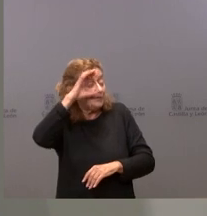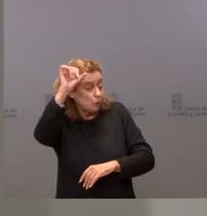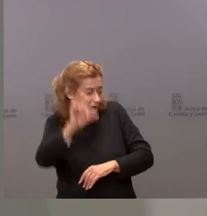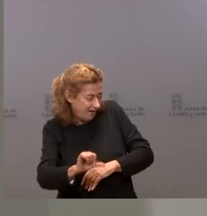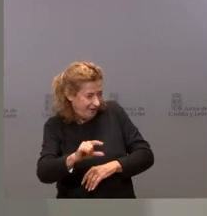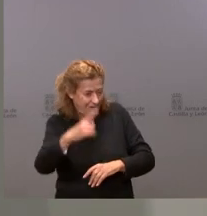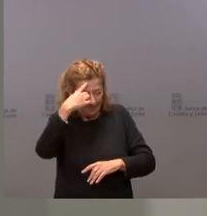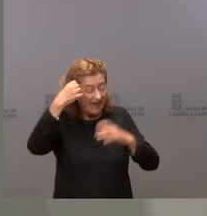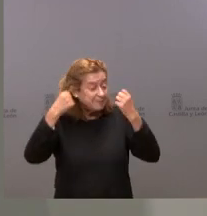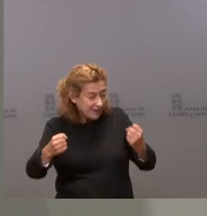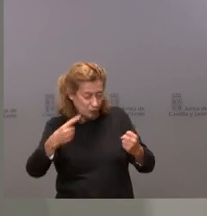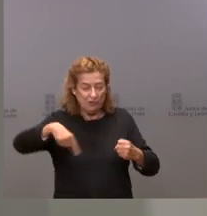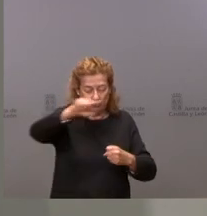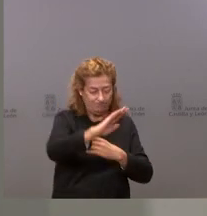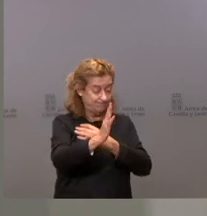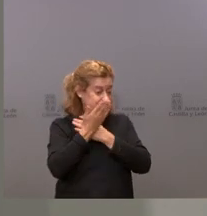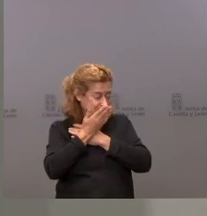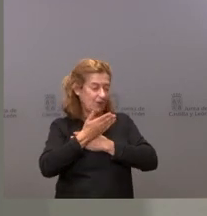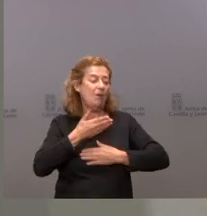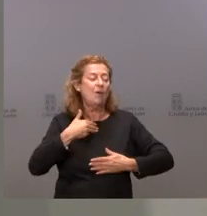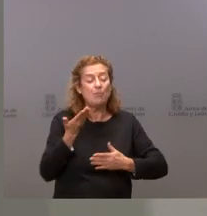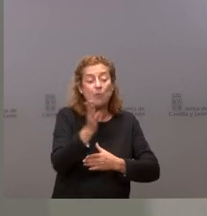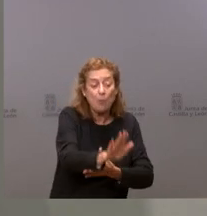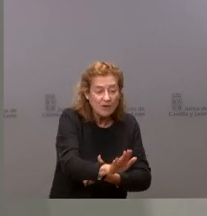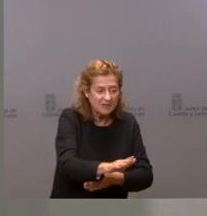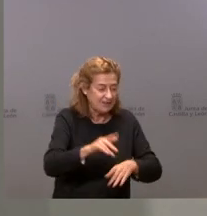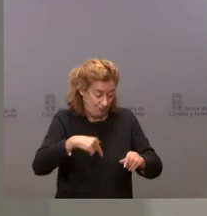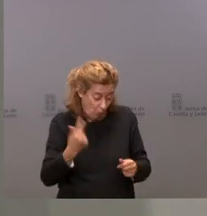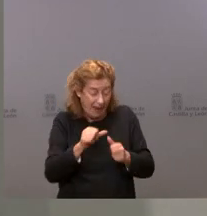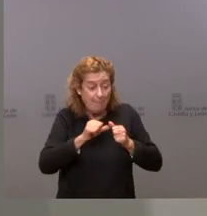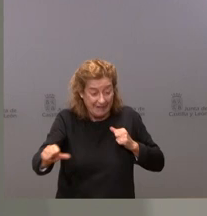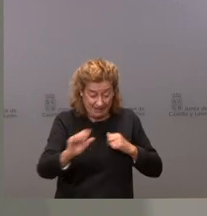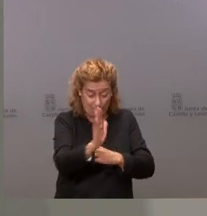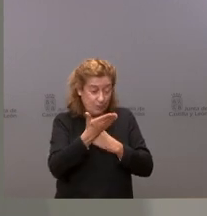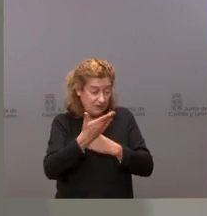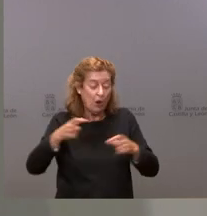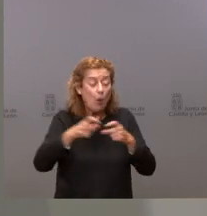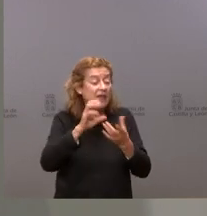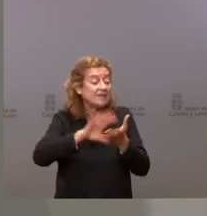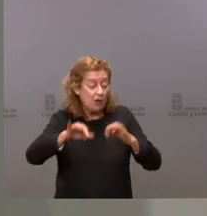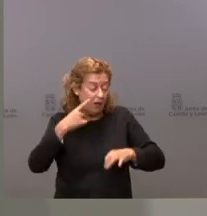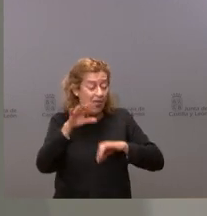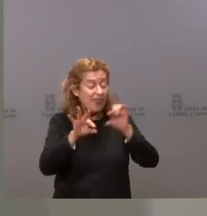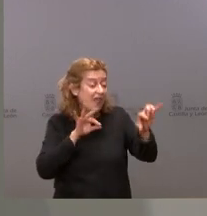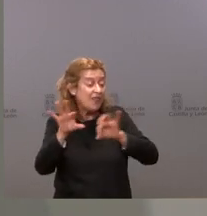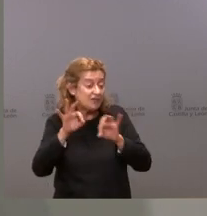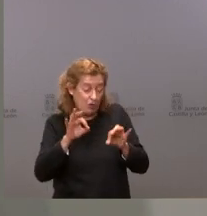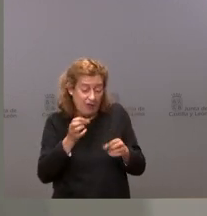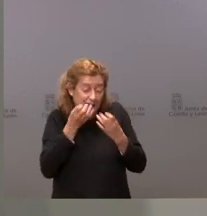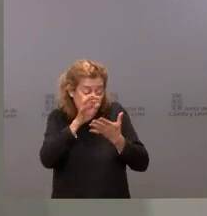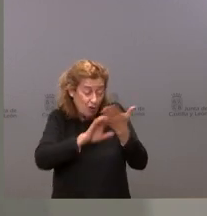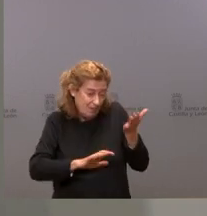expertos formularán sus propuestas y lógicamente a partir de esas la Junta de Castilla y León decidirá sobre la base del informe de los expertos.